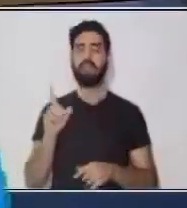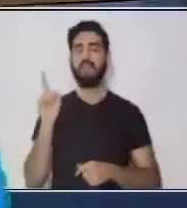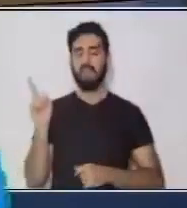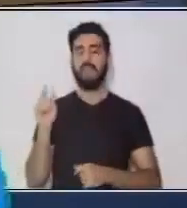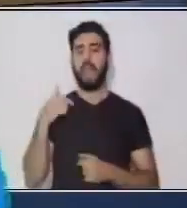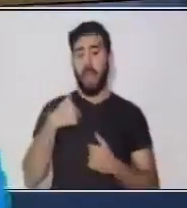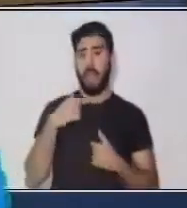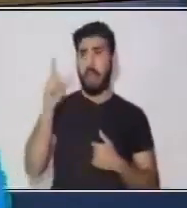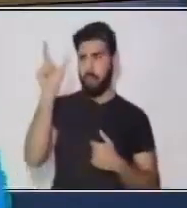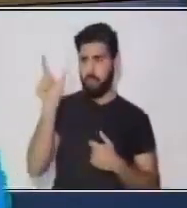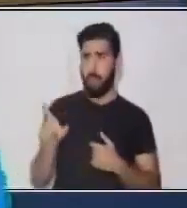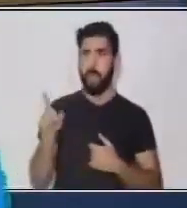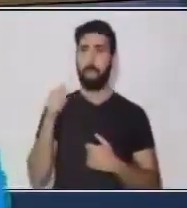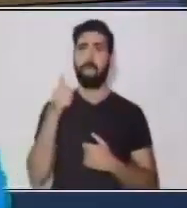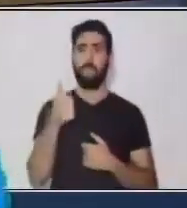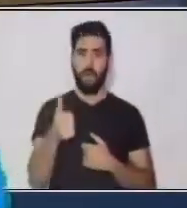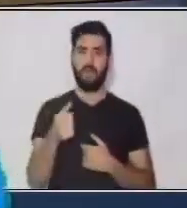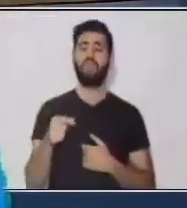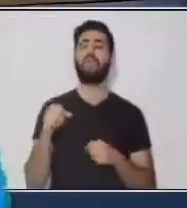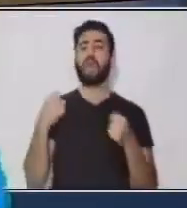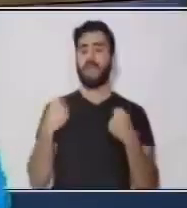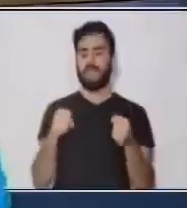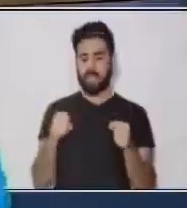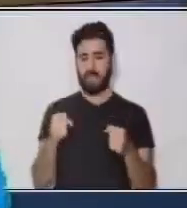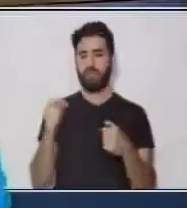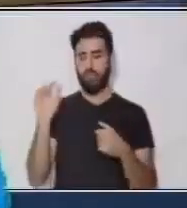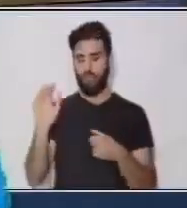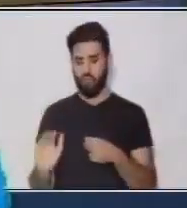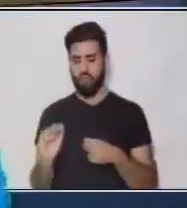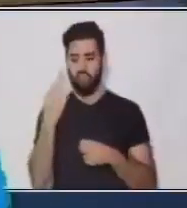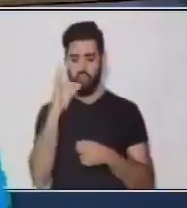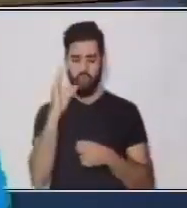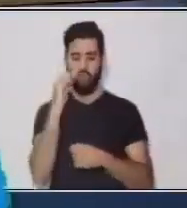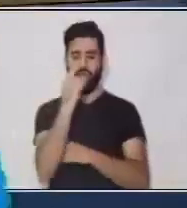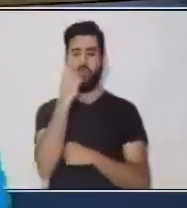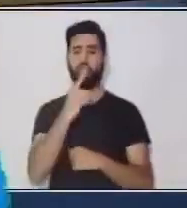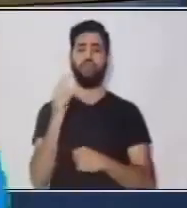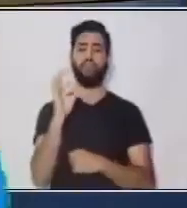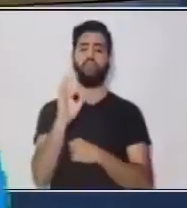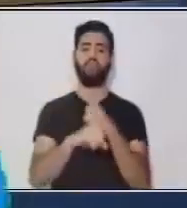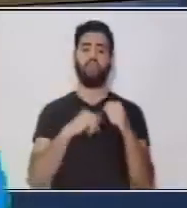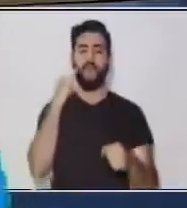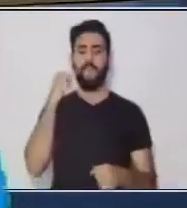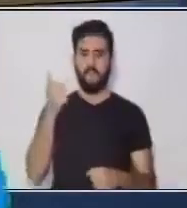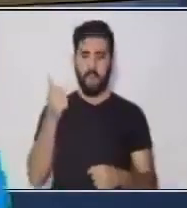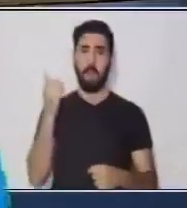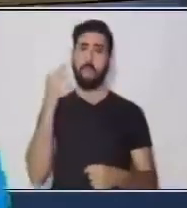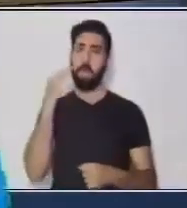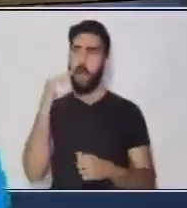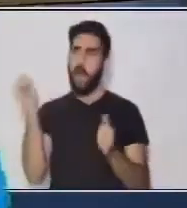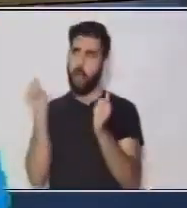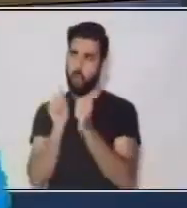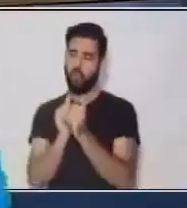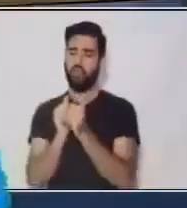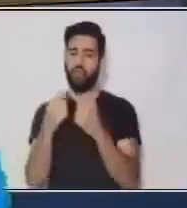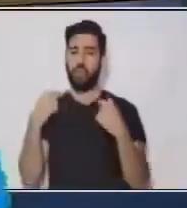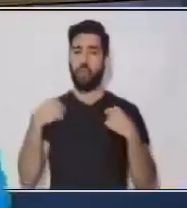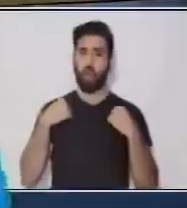hecho Sofía con su mamá, con ropa que tenía gastada de su papá.